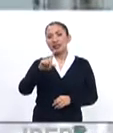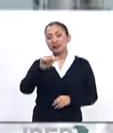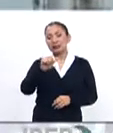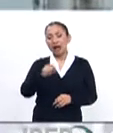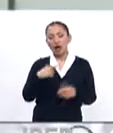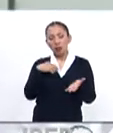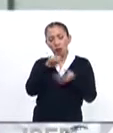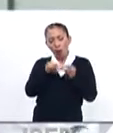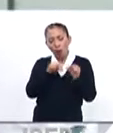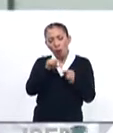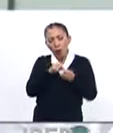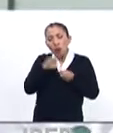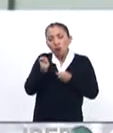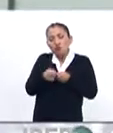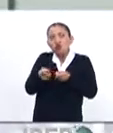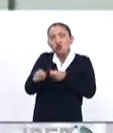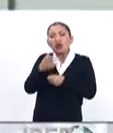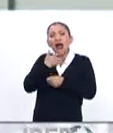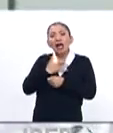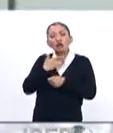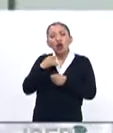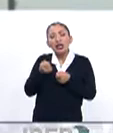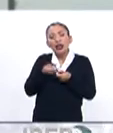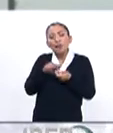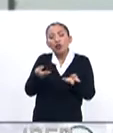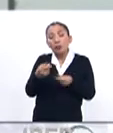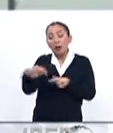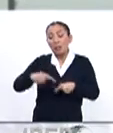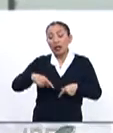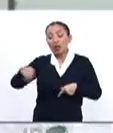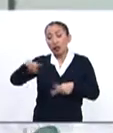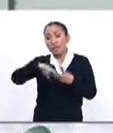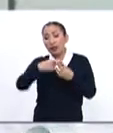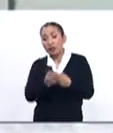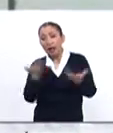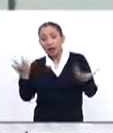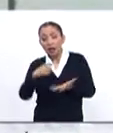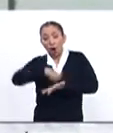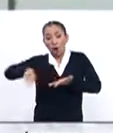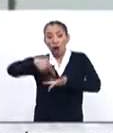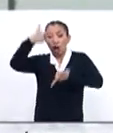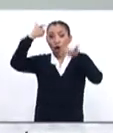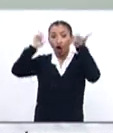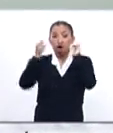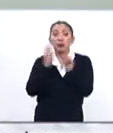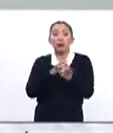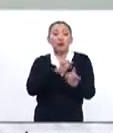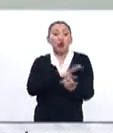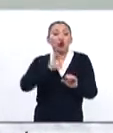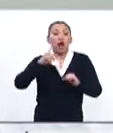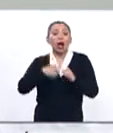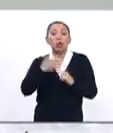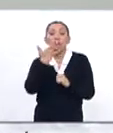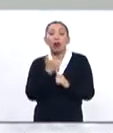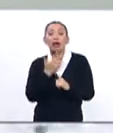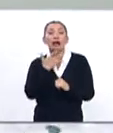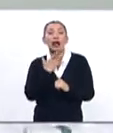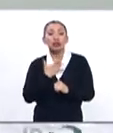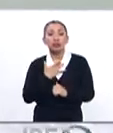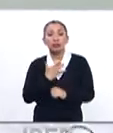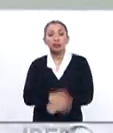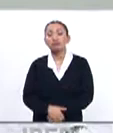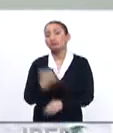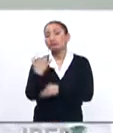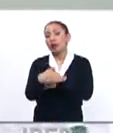racionamiento en el abastecimiento de gasolina luego de que los ciudadanos comenzaron a realizar compras de pánico por temor a una posible escasez.